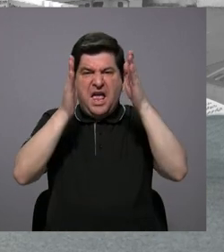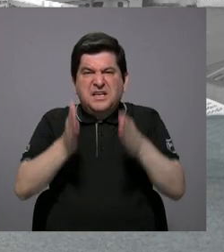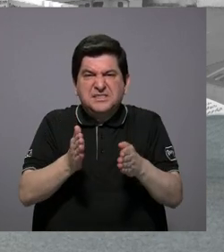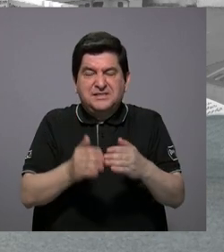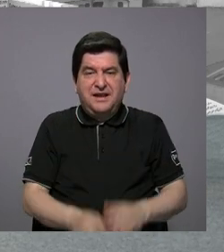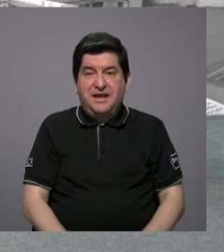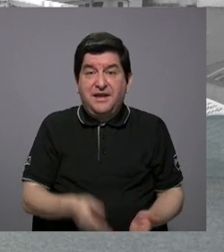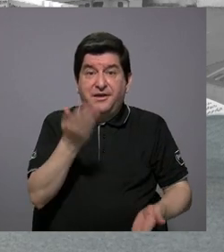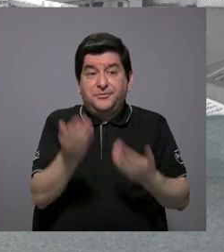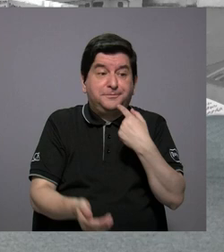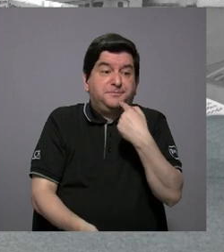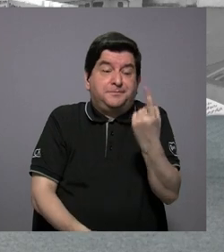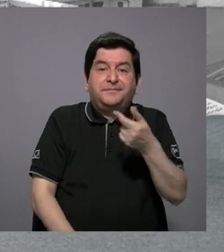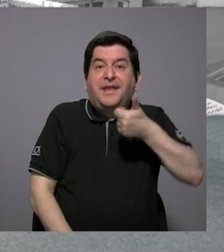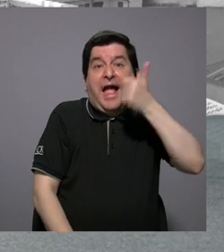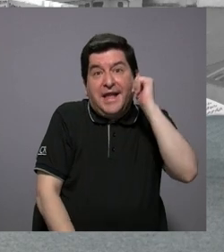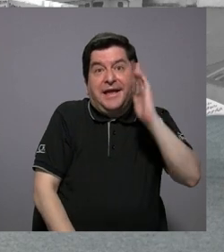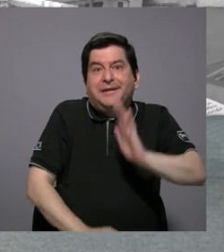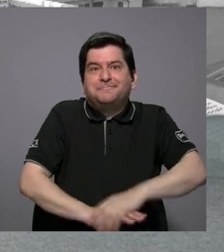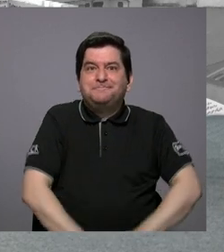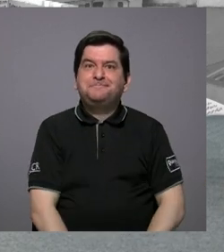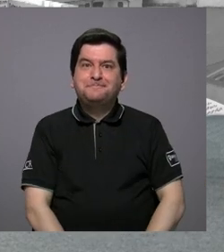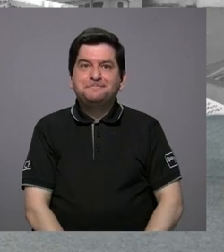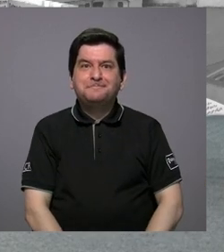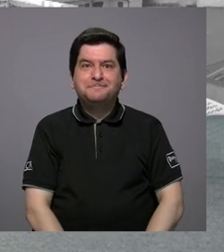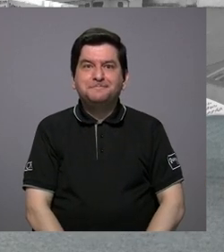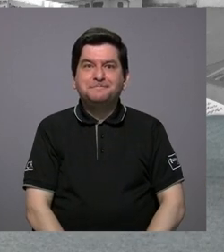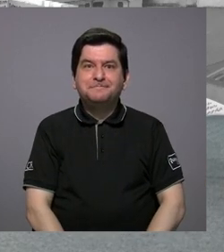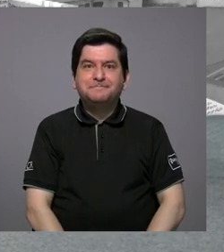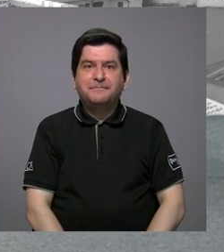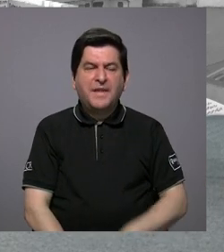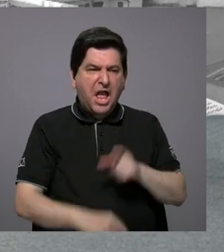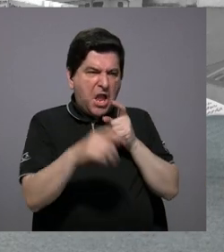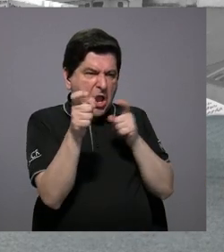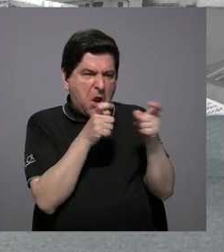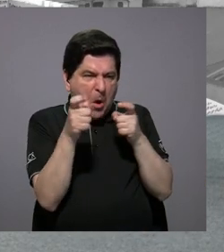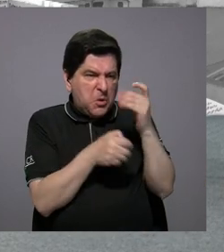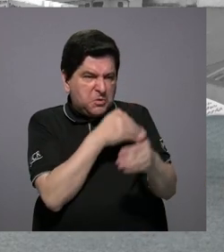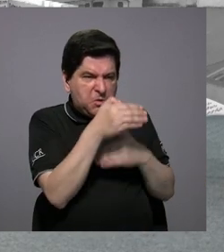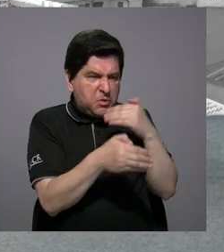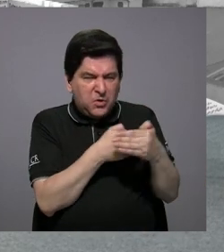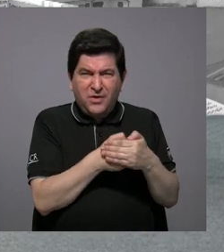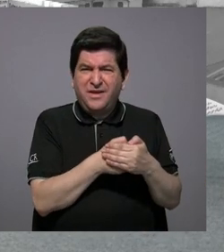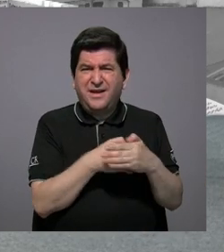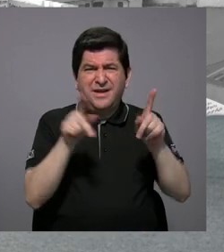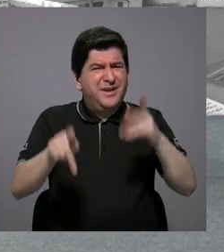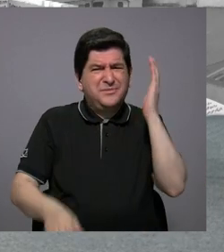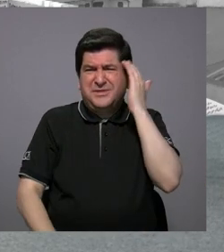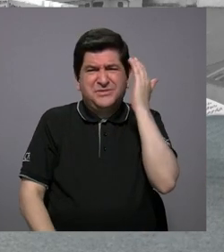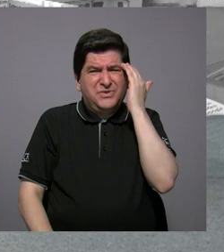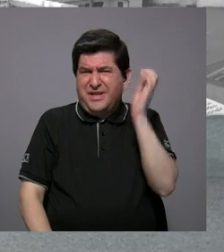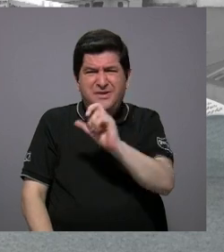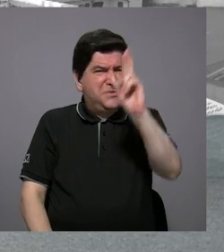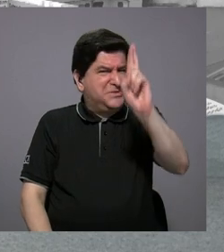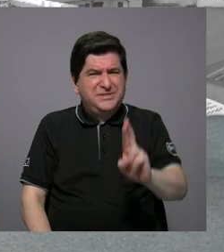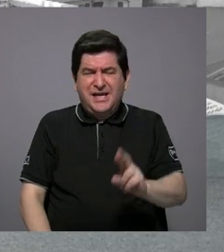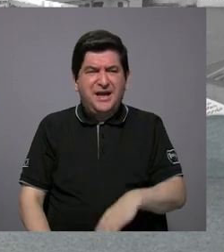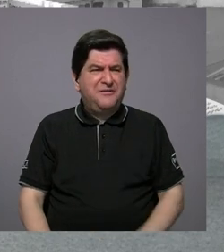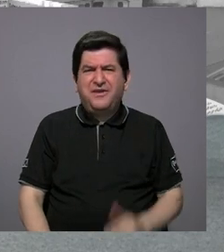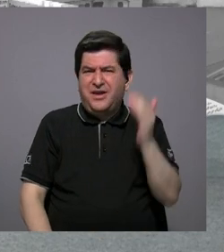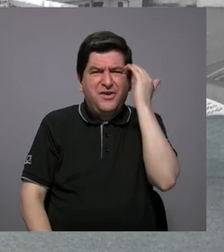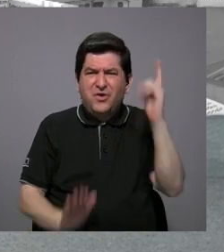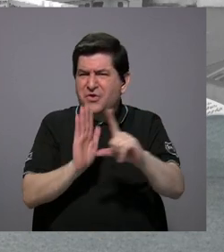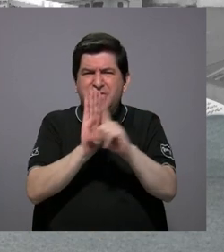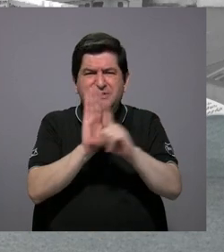ayer, va a controlar el proceso, simplemente no conoce a Costa Rica, ni conoce la